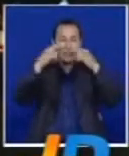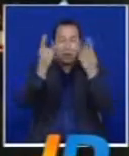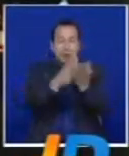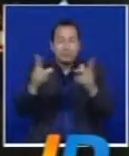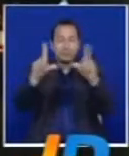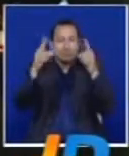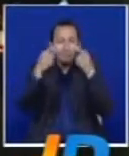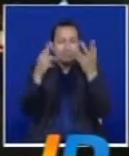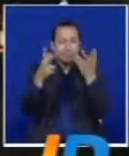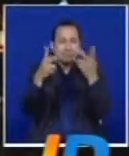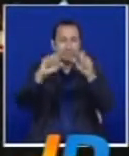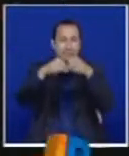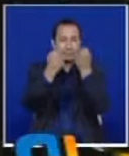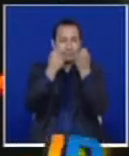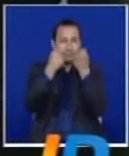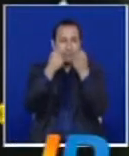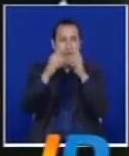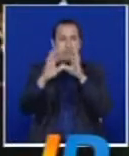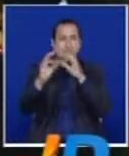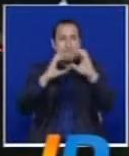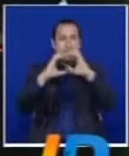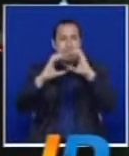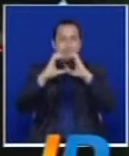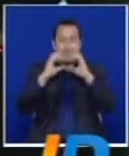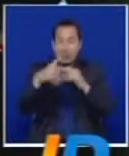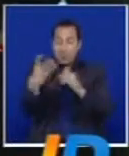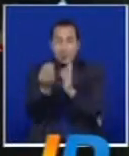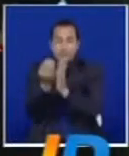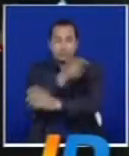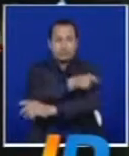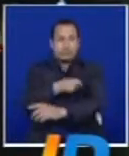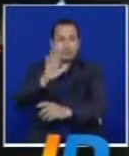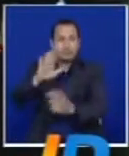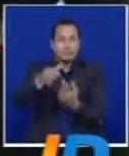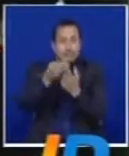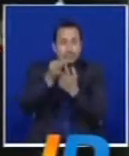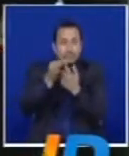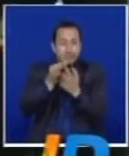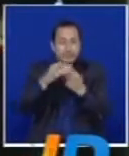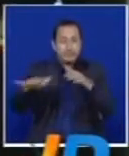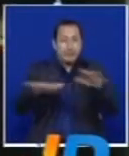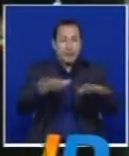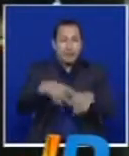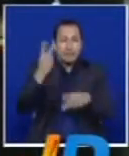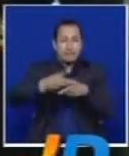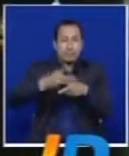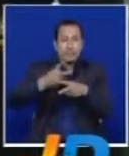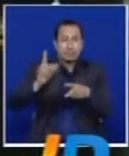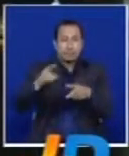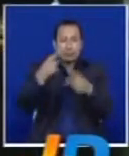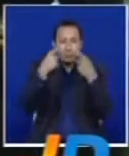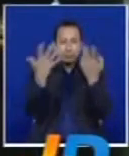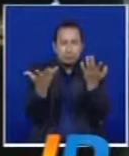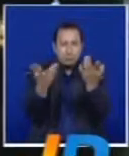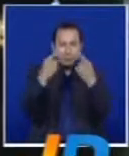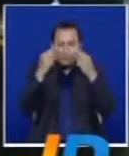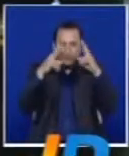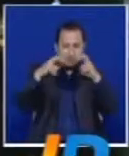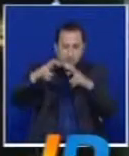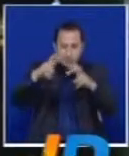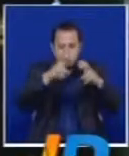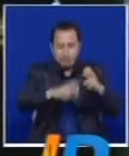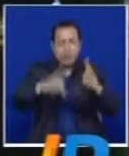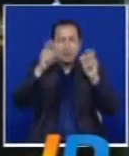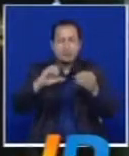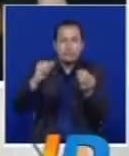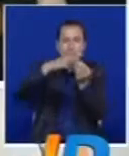A esta hora, el Comité Local de Gestión del Riesgo inicia la estimación de los daños y el censo de los afectados. Es la información que tenemos a esta hora